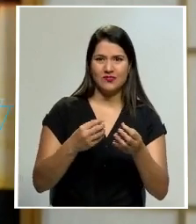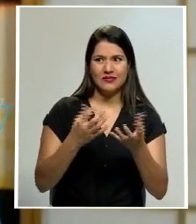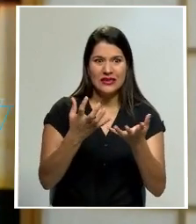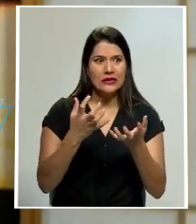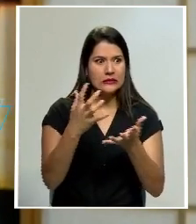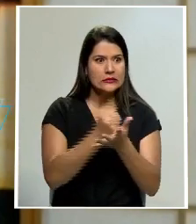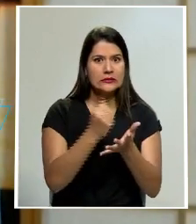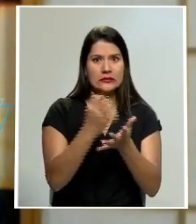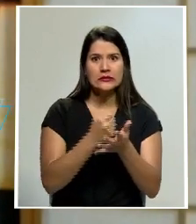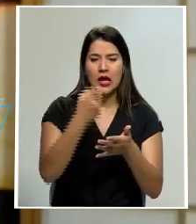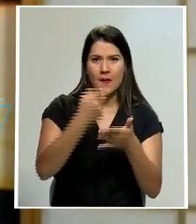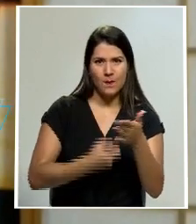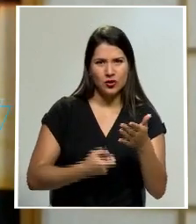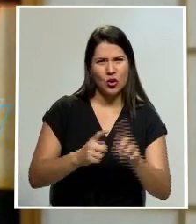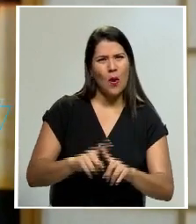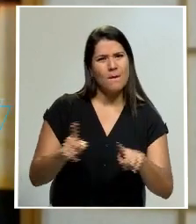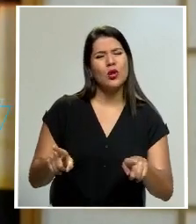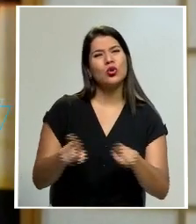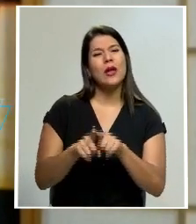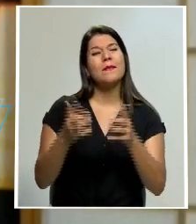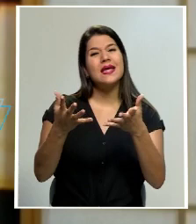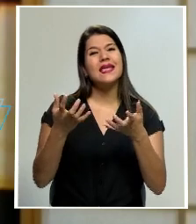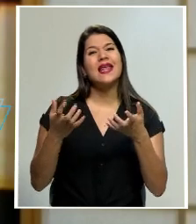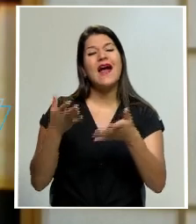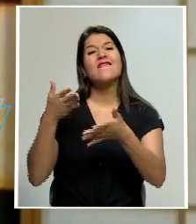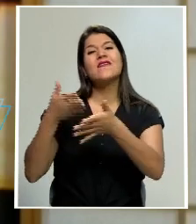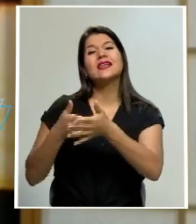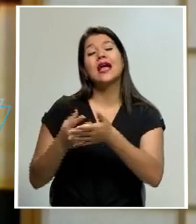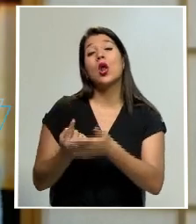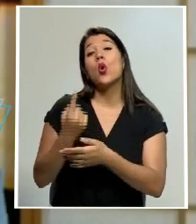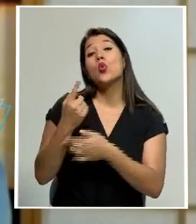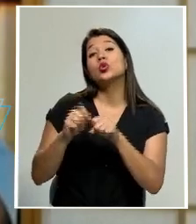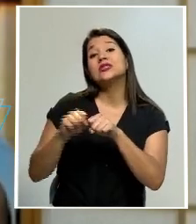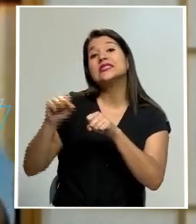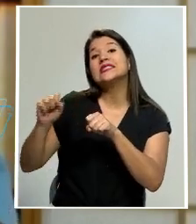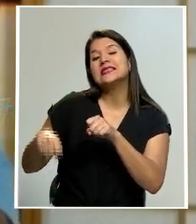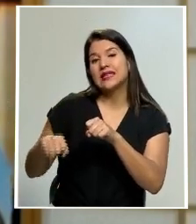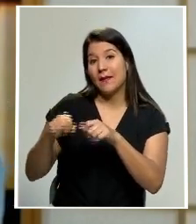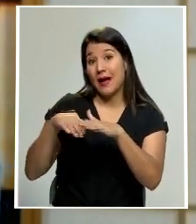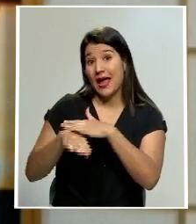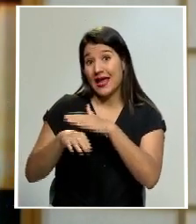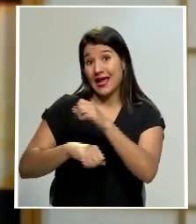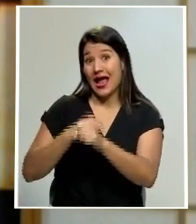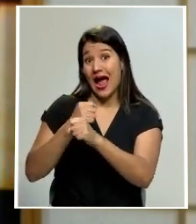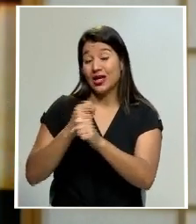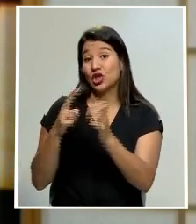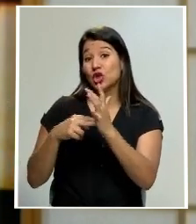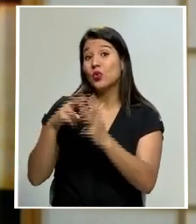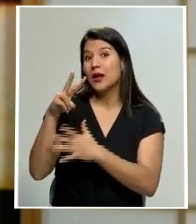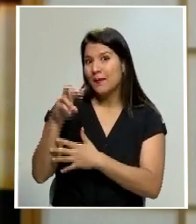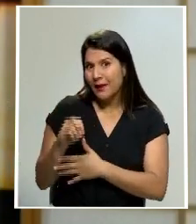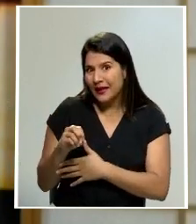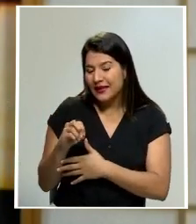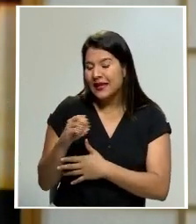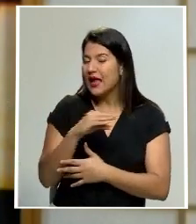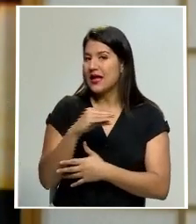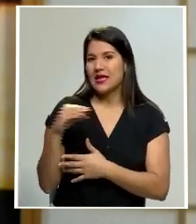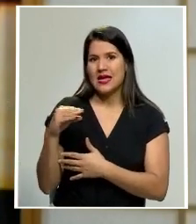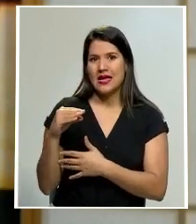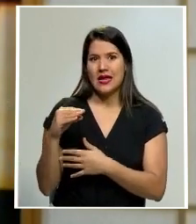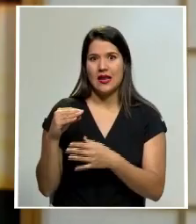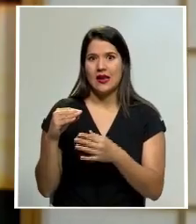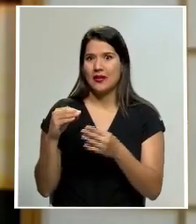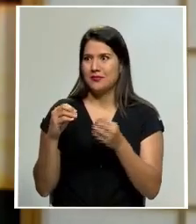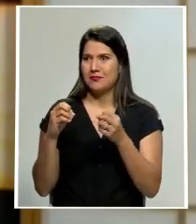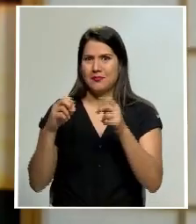sino también un ataque a un sistema que creció en el 2020 más de un 700% en su utilización respecto del